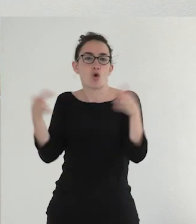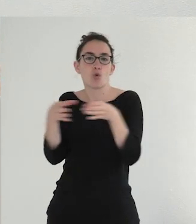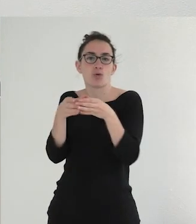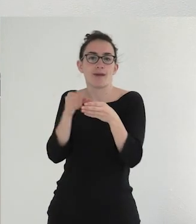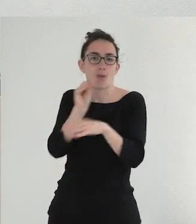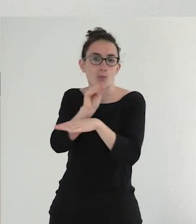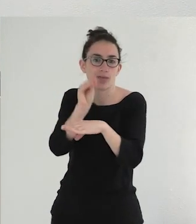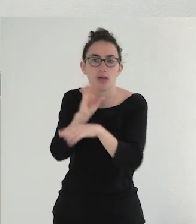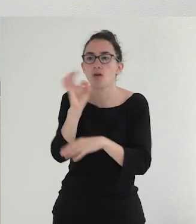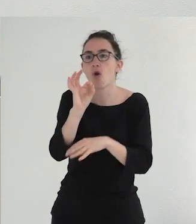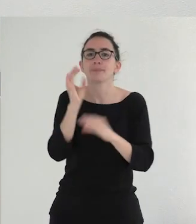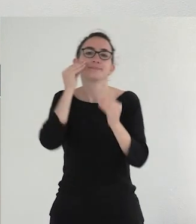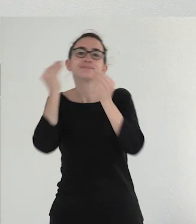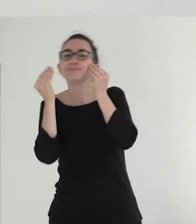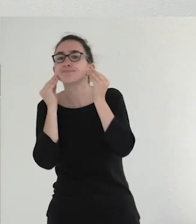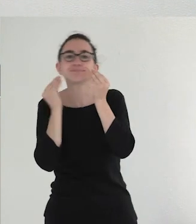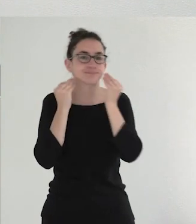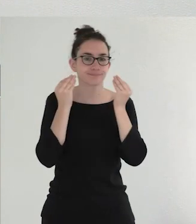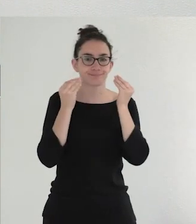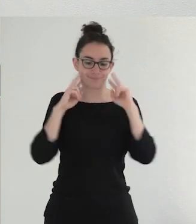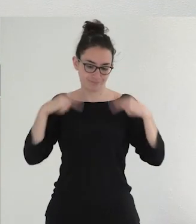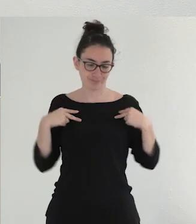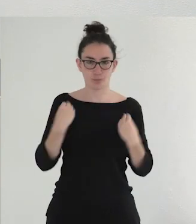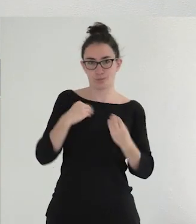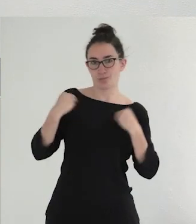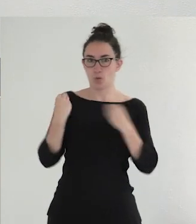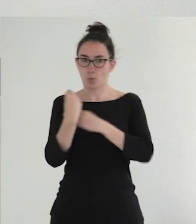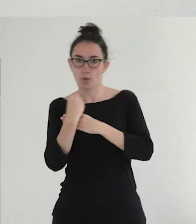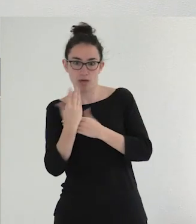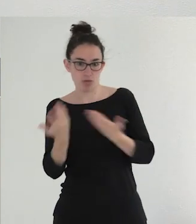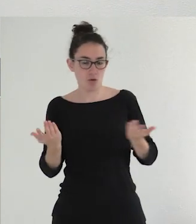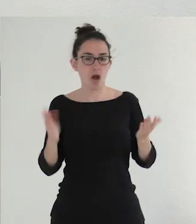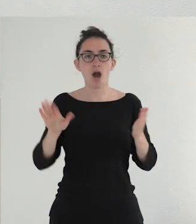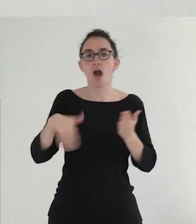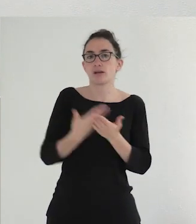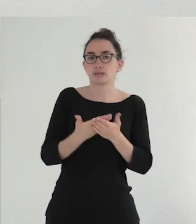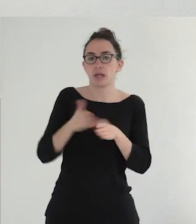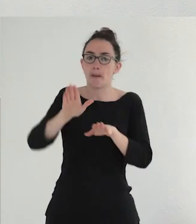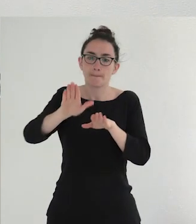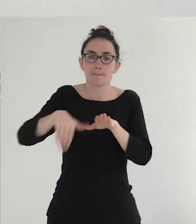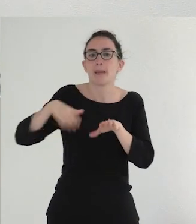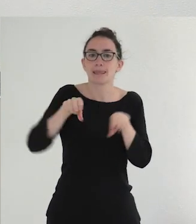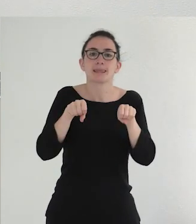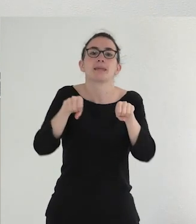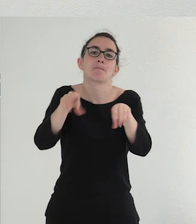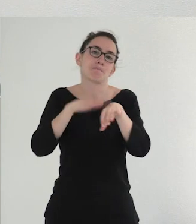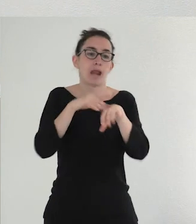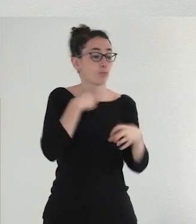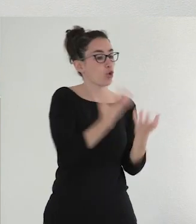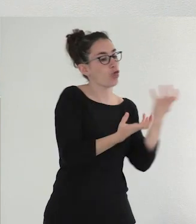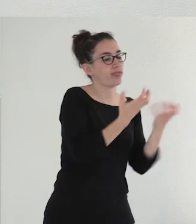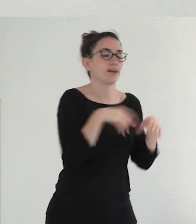los tocadores o los kits de maquillaje, el cuidado de la propia imagen, y un monopatín para ir del tocador a la cocina.